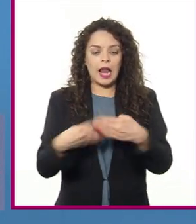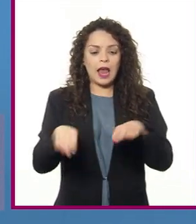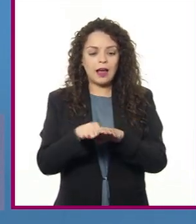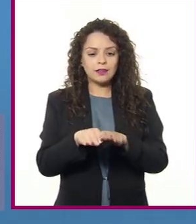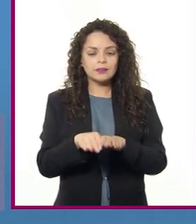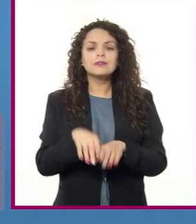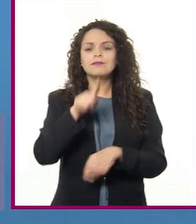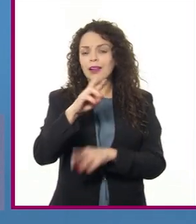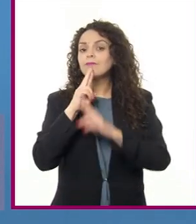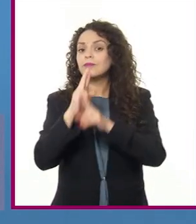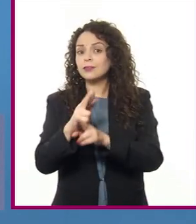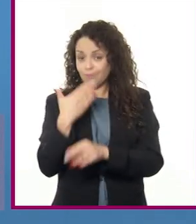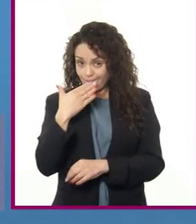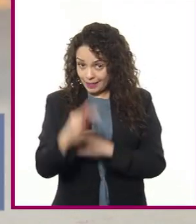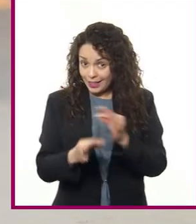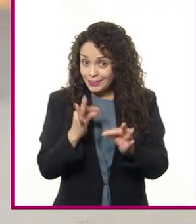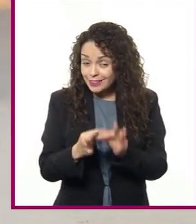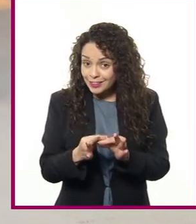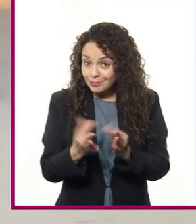les fue con sus respuestas?